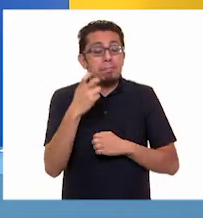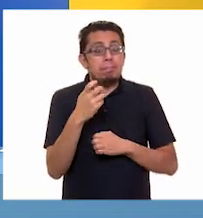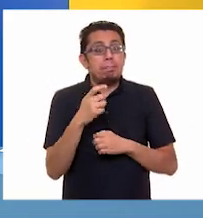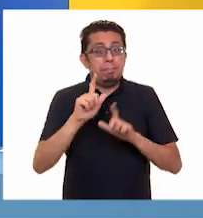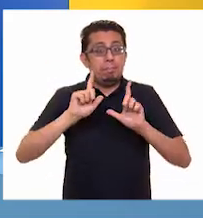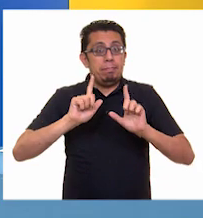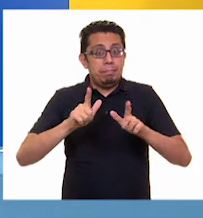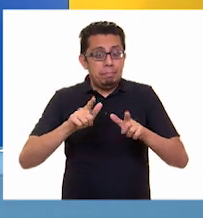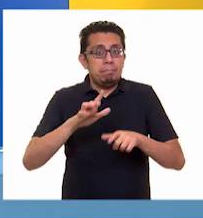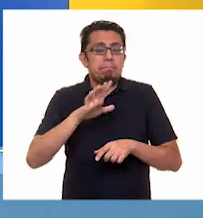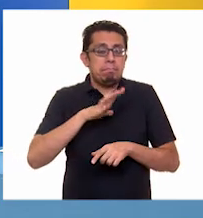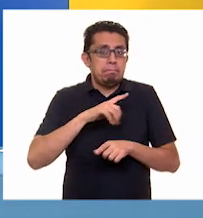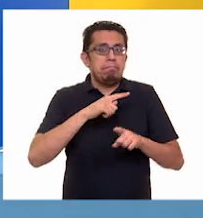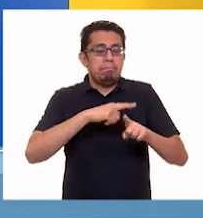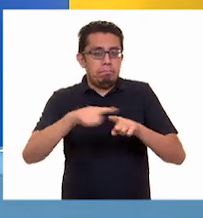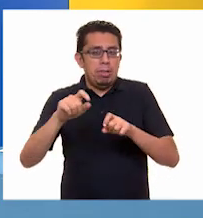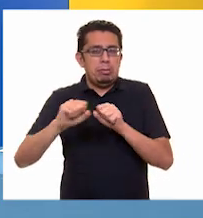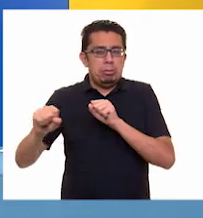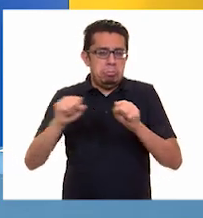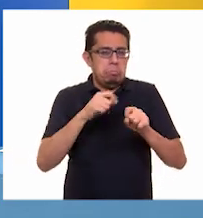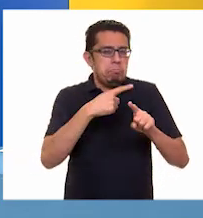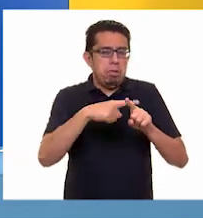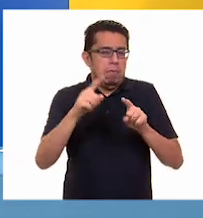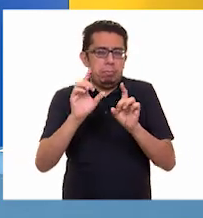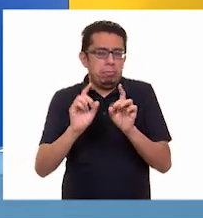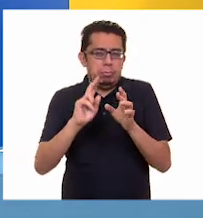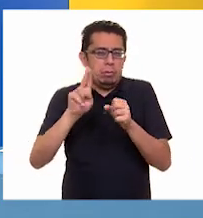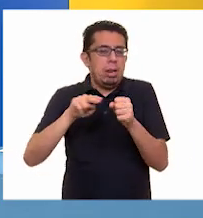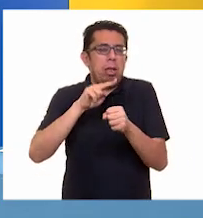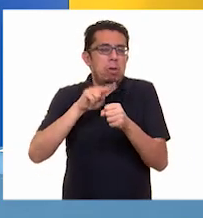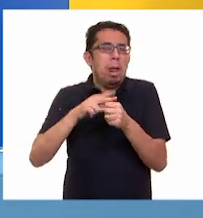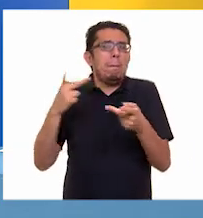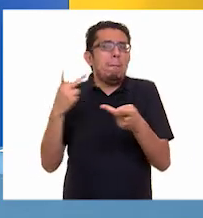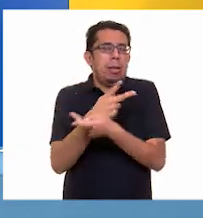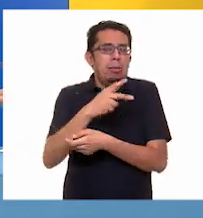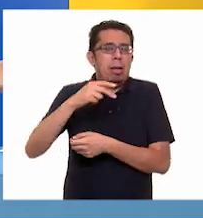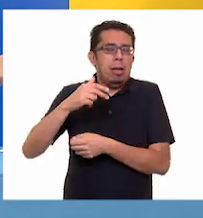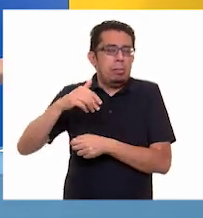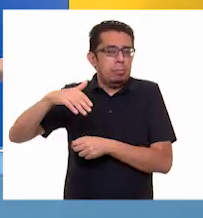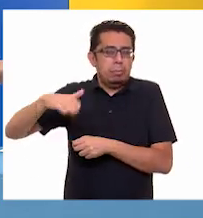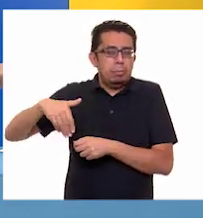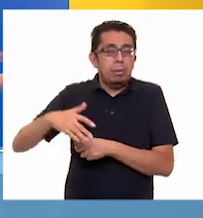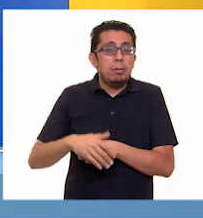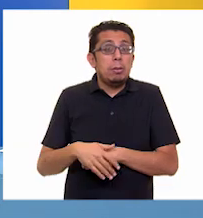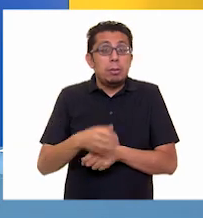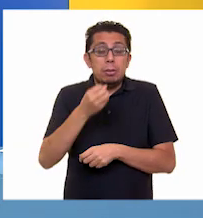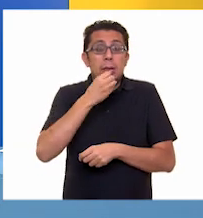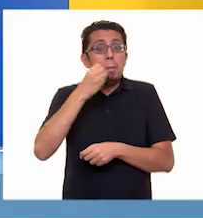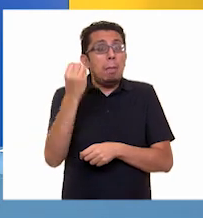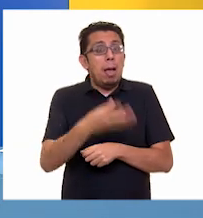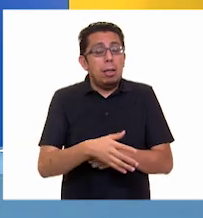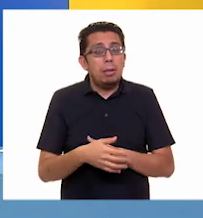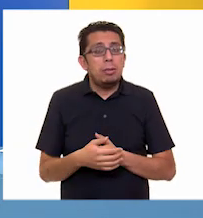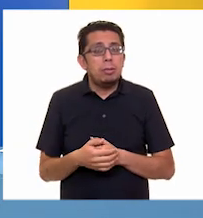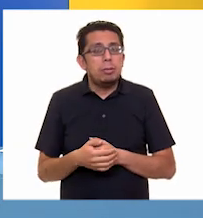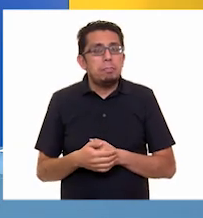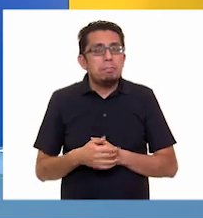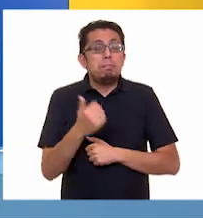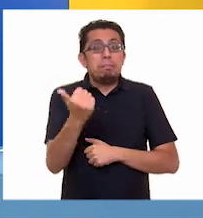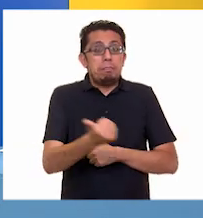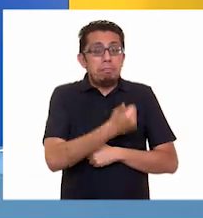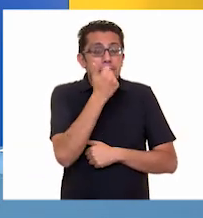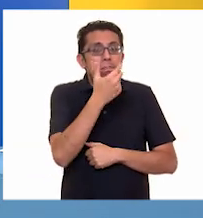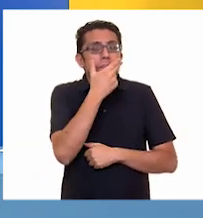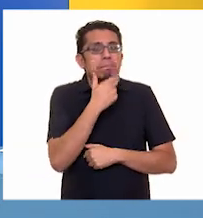los sismos o cualquier otro fenómeno que haya ocurrido recientemente. ¡Qué fenomenal! Así, los alumnos y